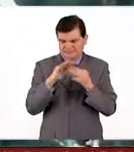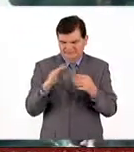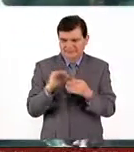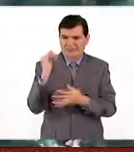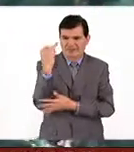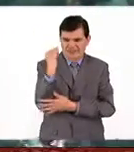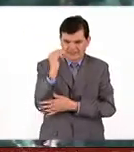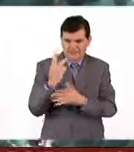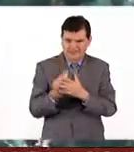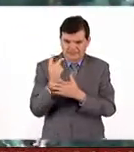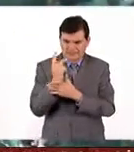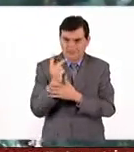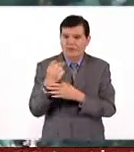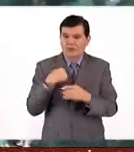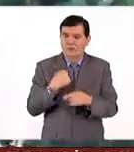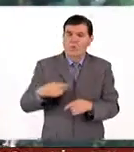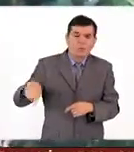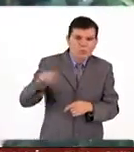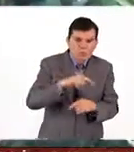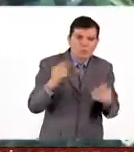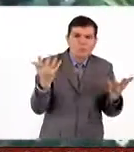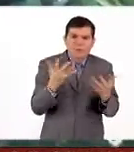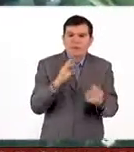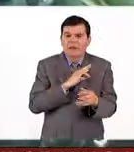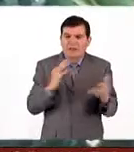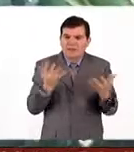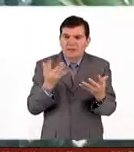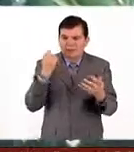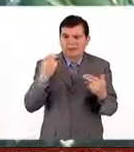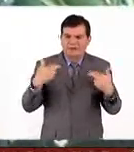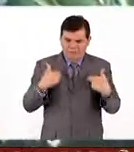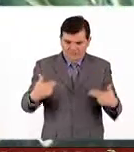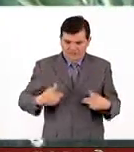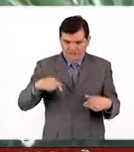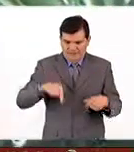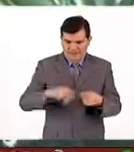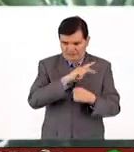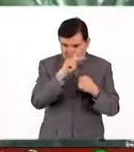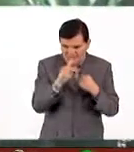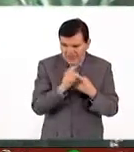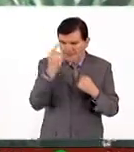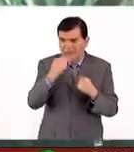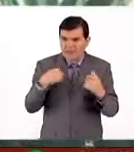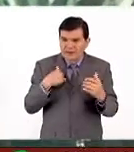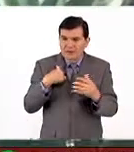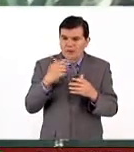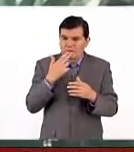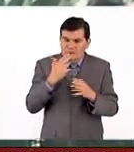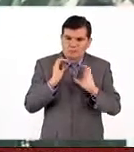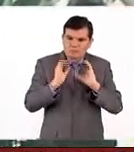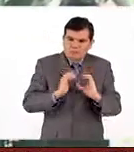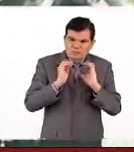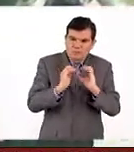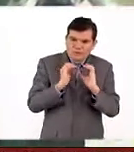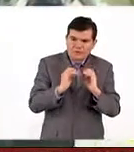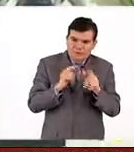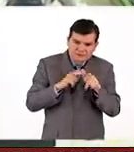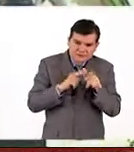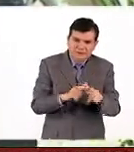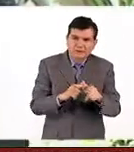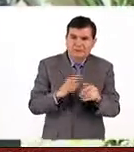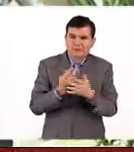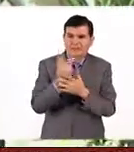un jardín botánico, pero ¿qué podemos hacer como habitantes de este país para poder preservar nuestras